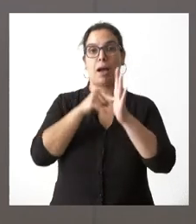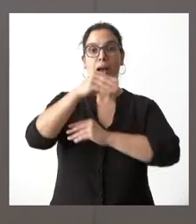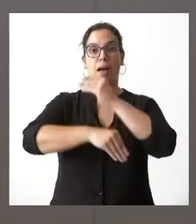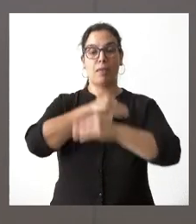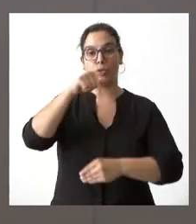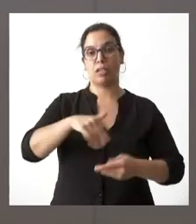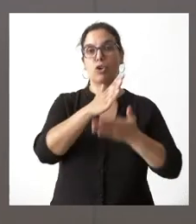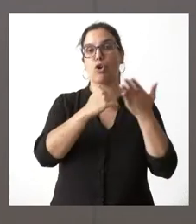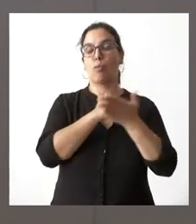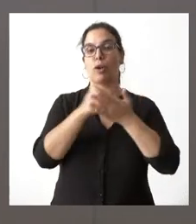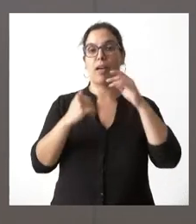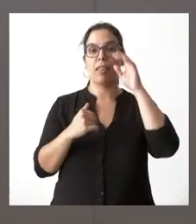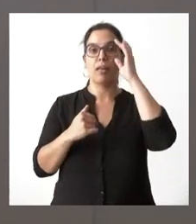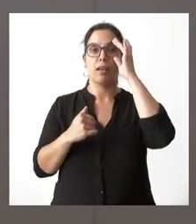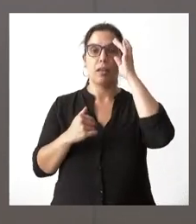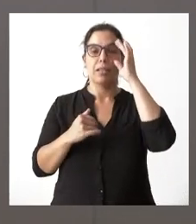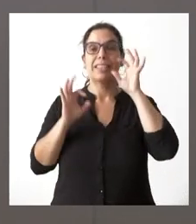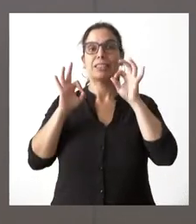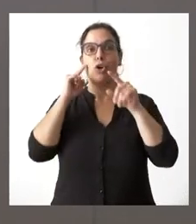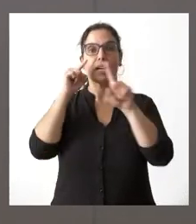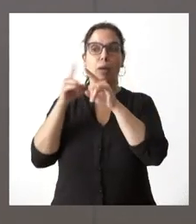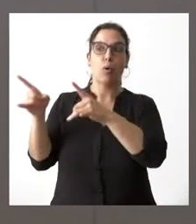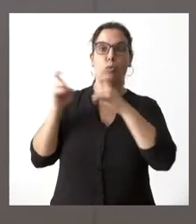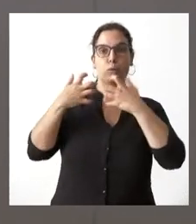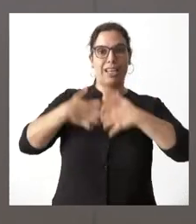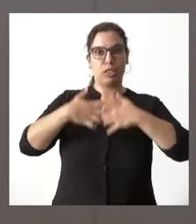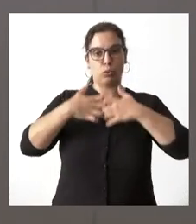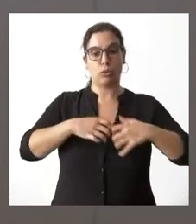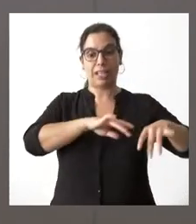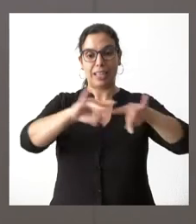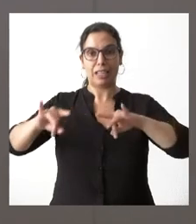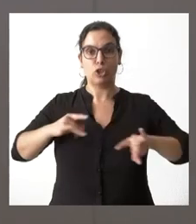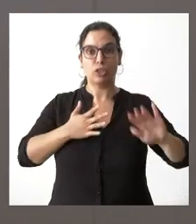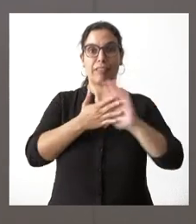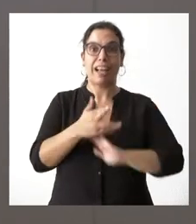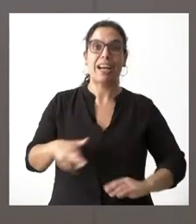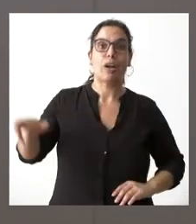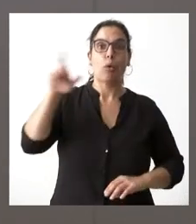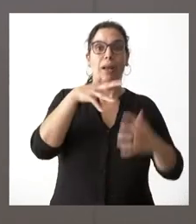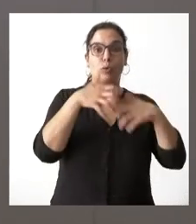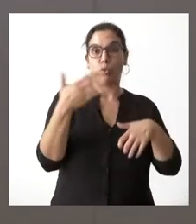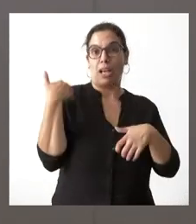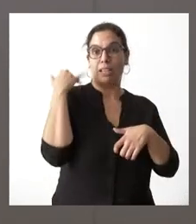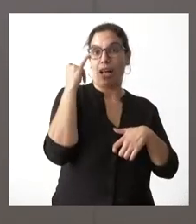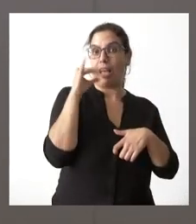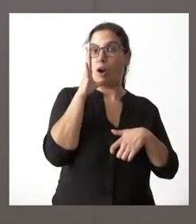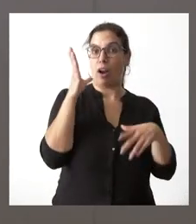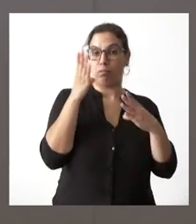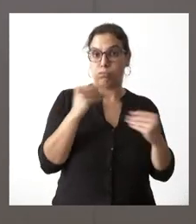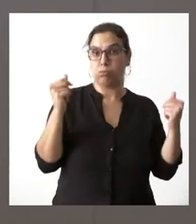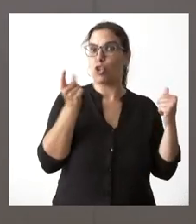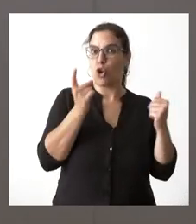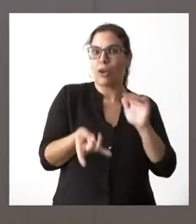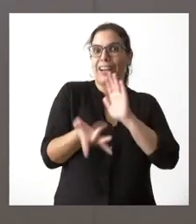autónoma de industrialización de un territorio que no se trata de recuperar la industria que tuvo sino se trata de crear